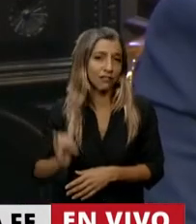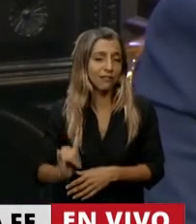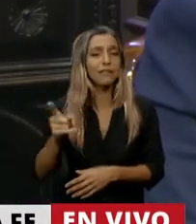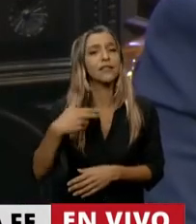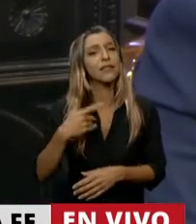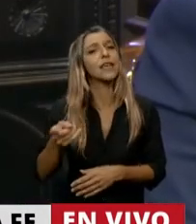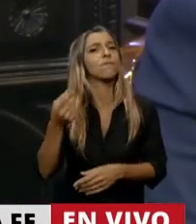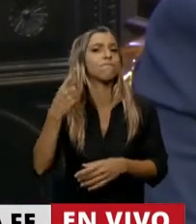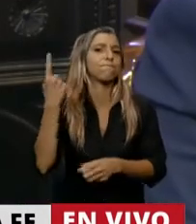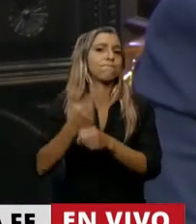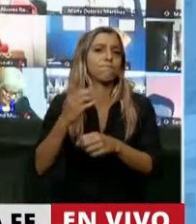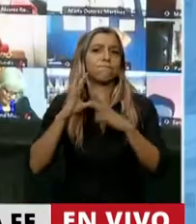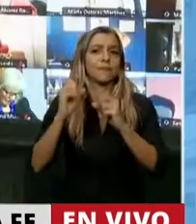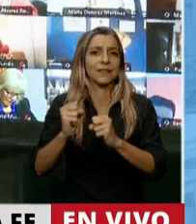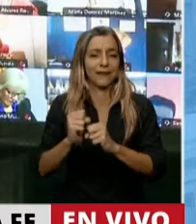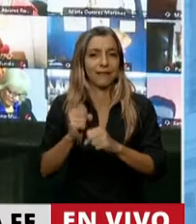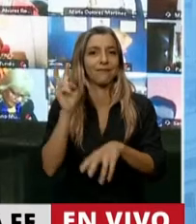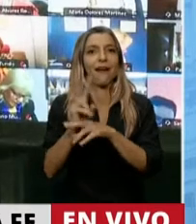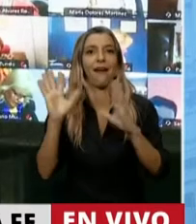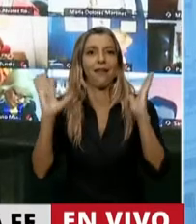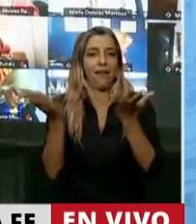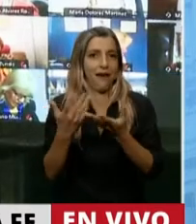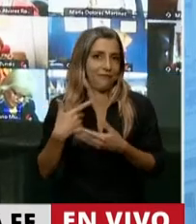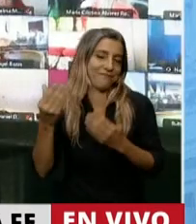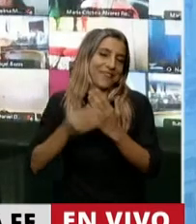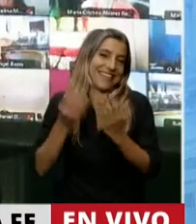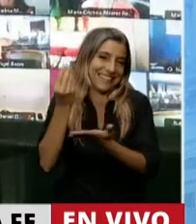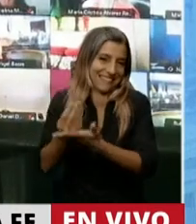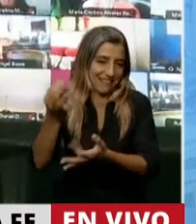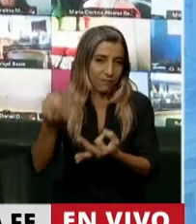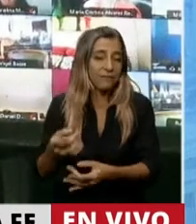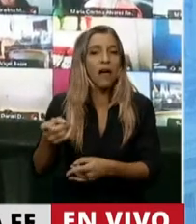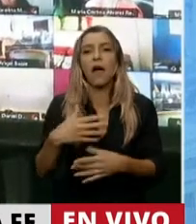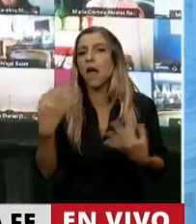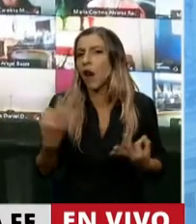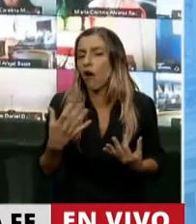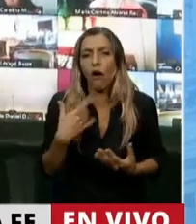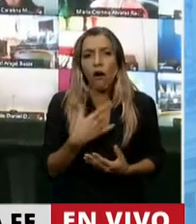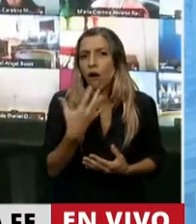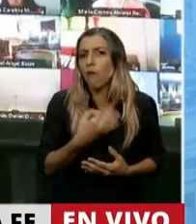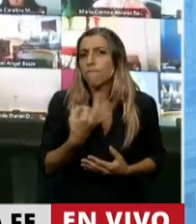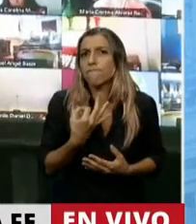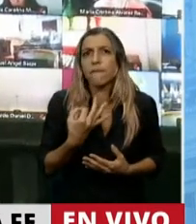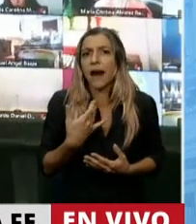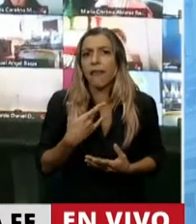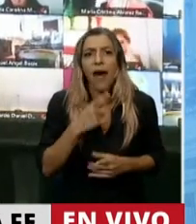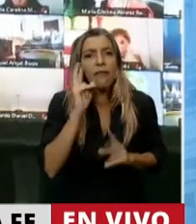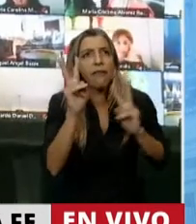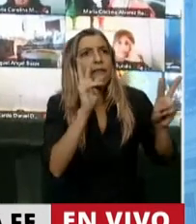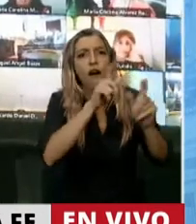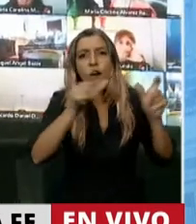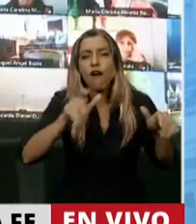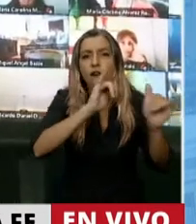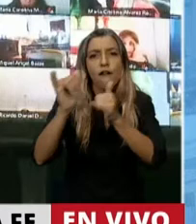en la Argentina. Y mucho más cuando es impulsada por un movimiento de jóvenes y de organizaciones